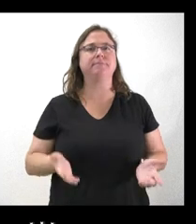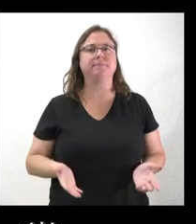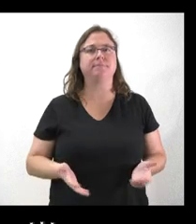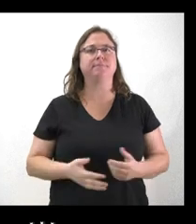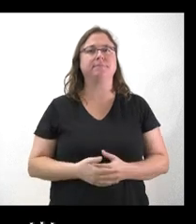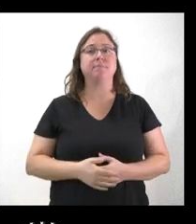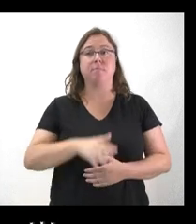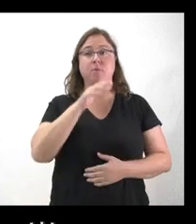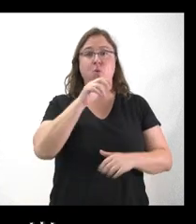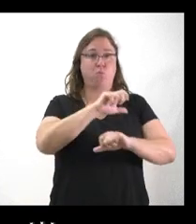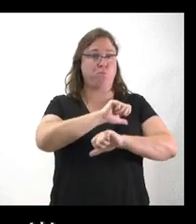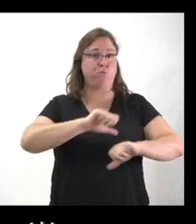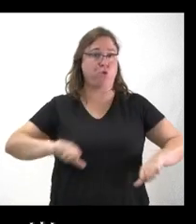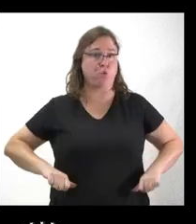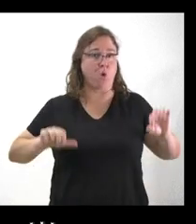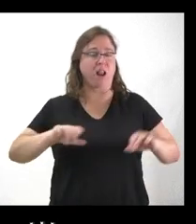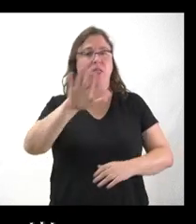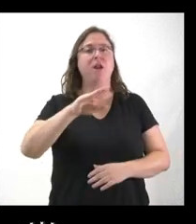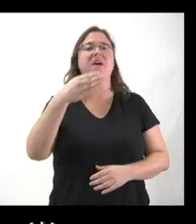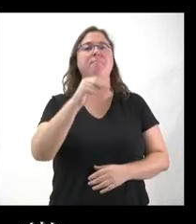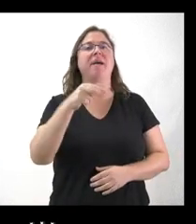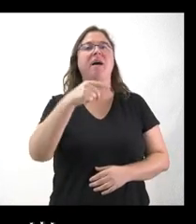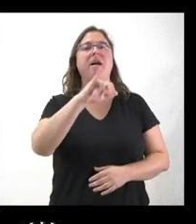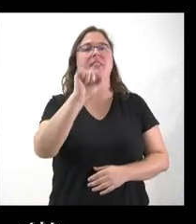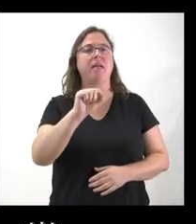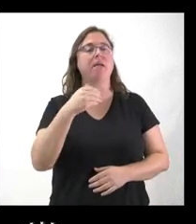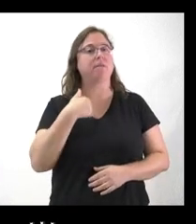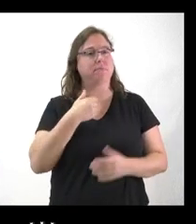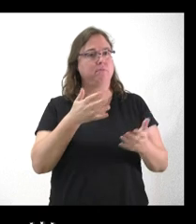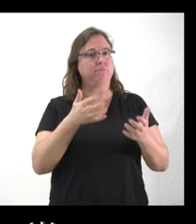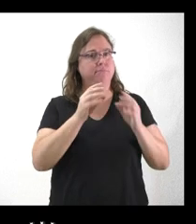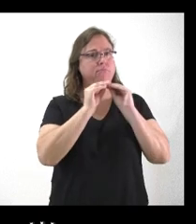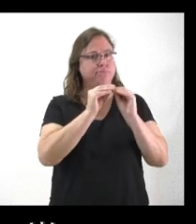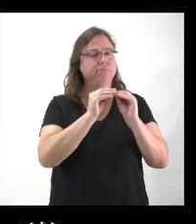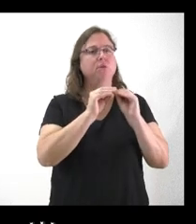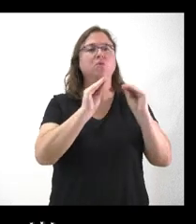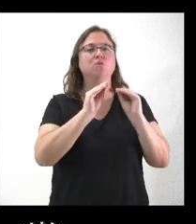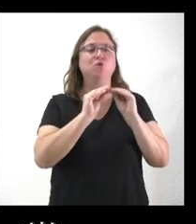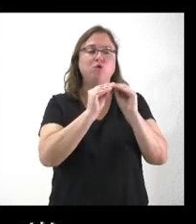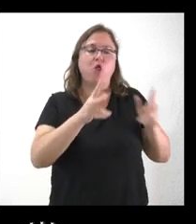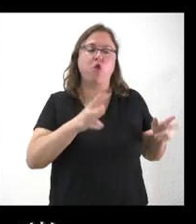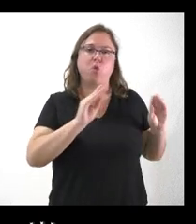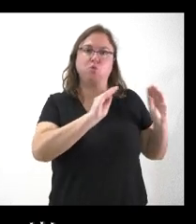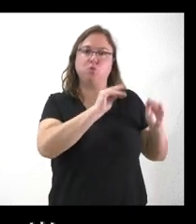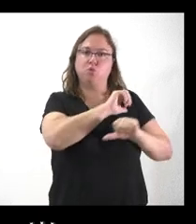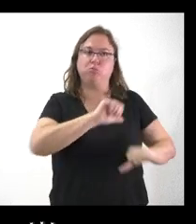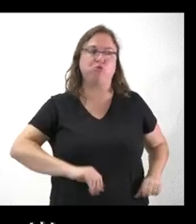Portugal, en concreto, Braganza, ha probado ya el arreglo de su tramo y